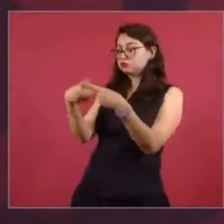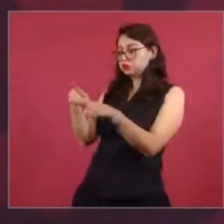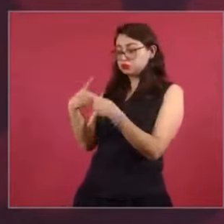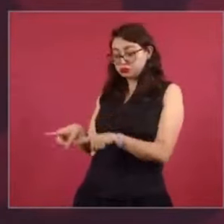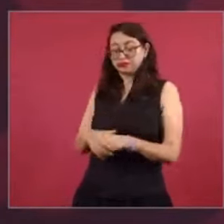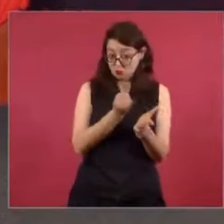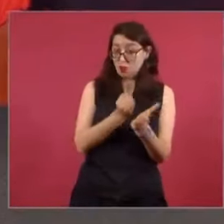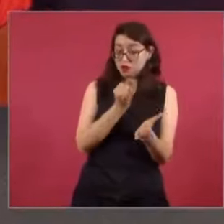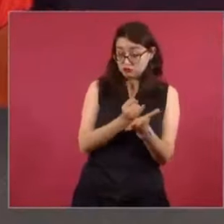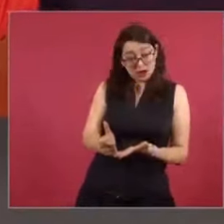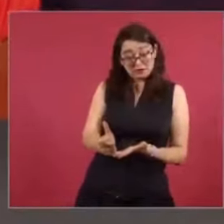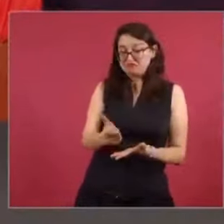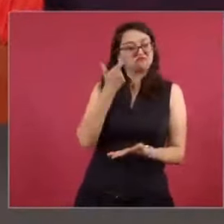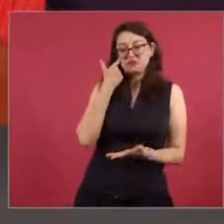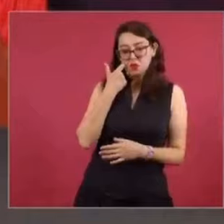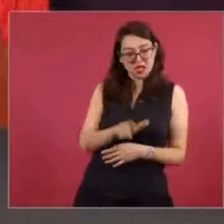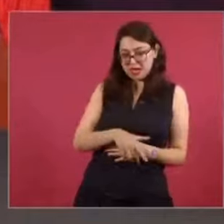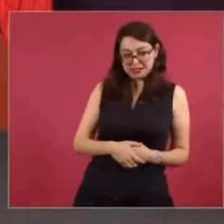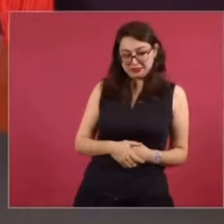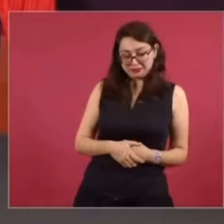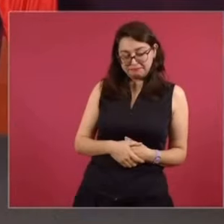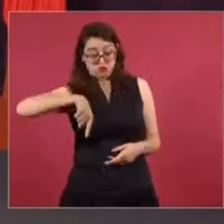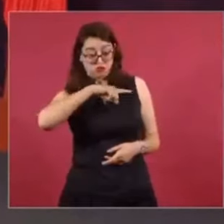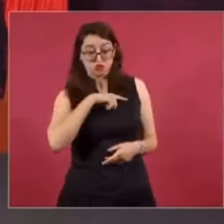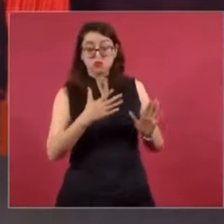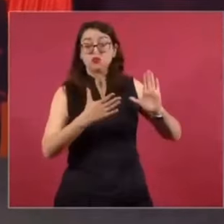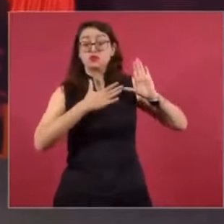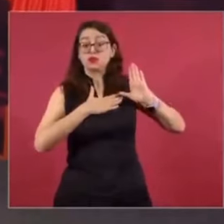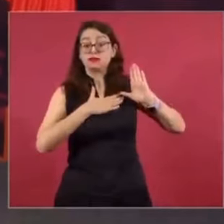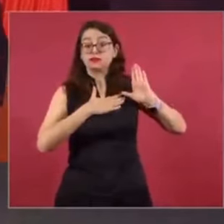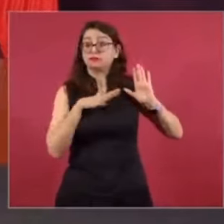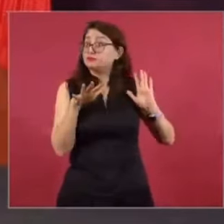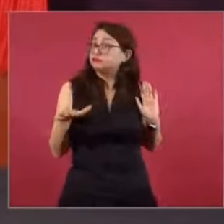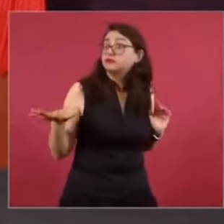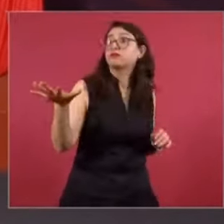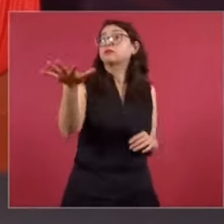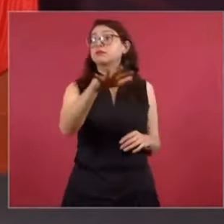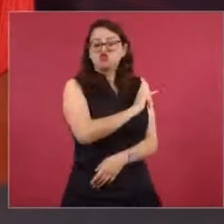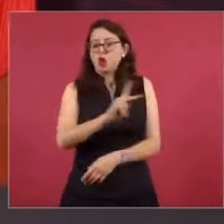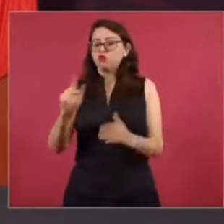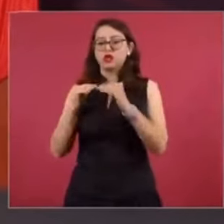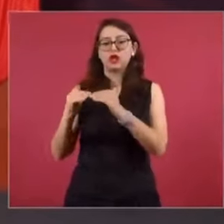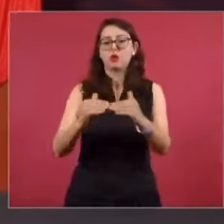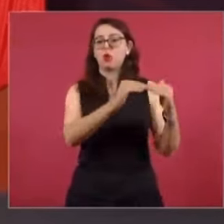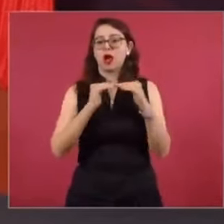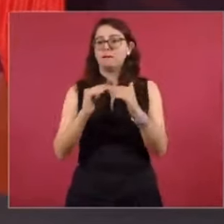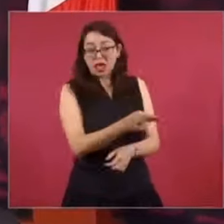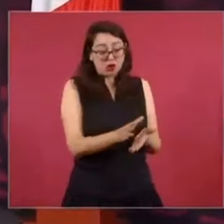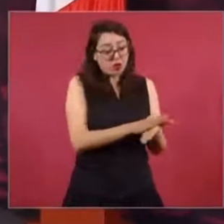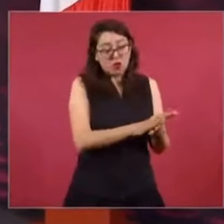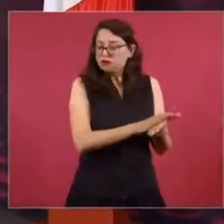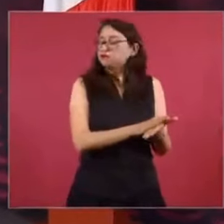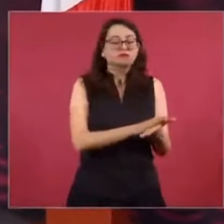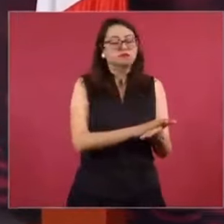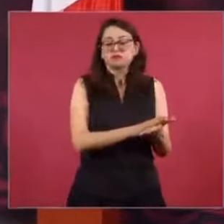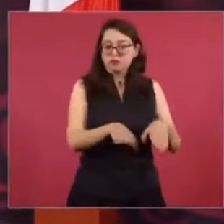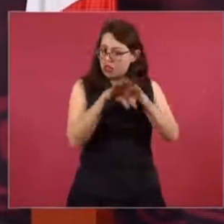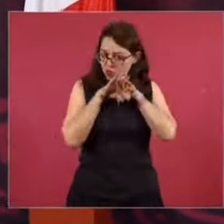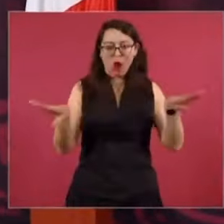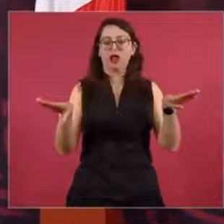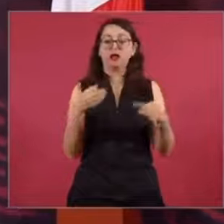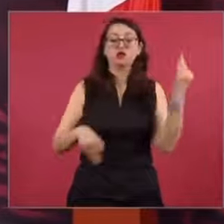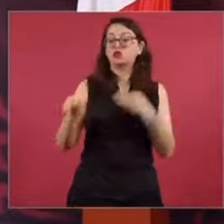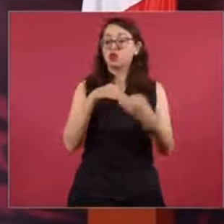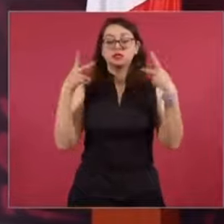pago de impuestos, nosotros hicimos el compromiso con el pueblo de no permitir privilegios fiscales, de combatir la evasión fiscal, y de que no era justo